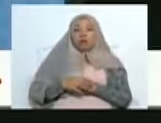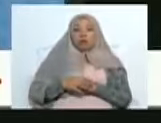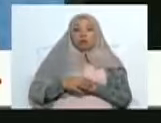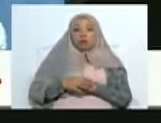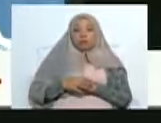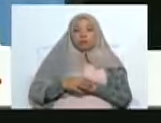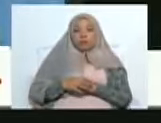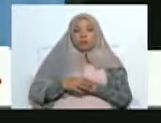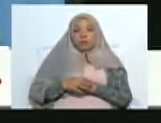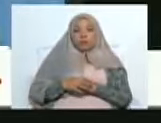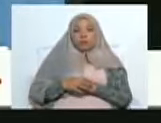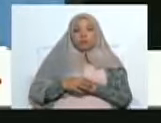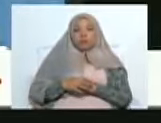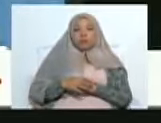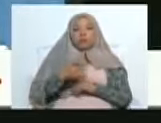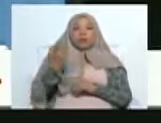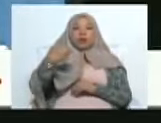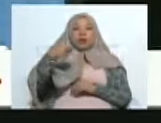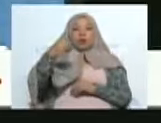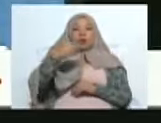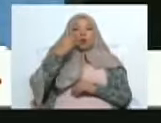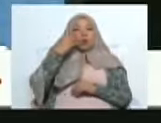reimpulsa la actividad económica.